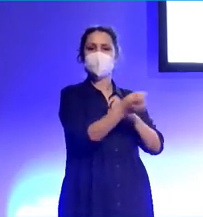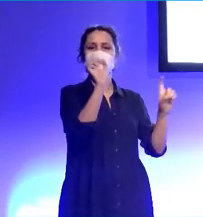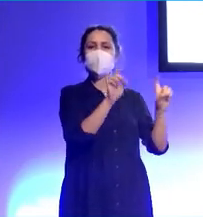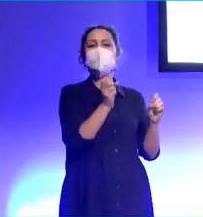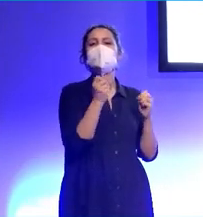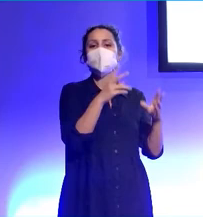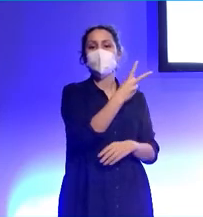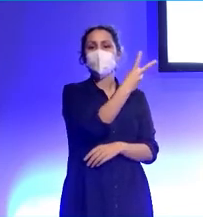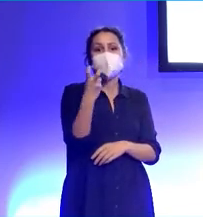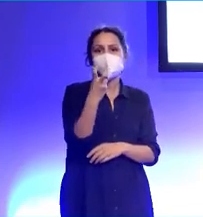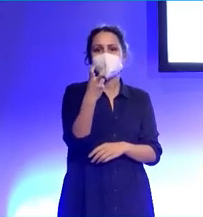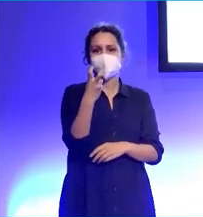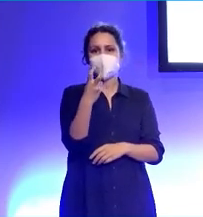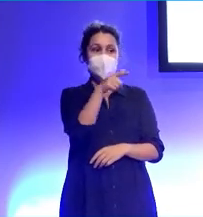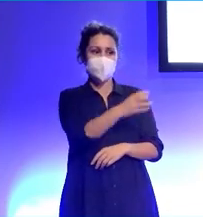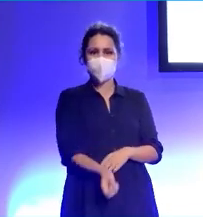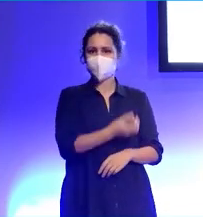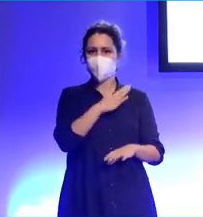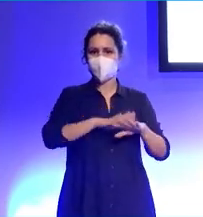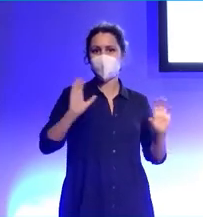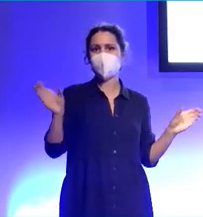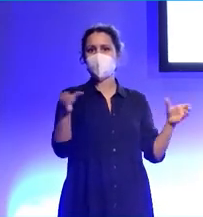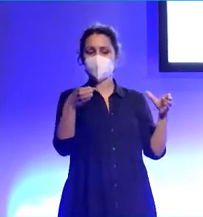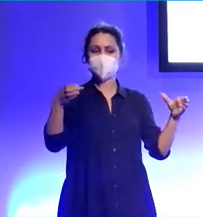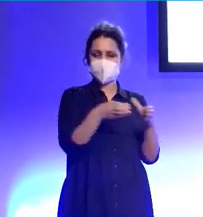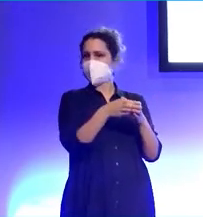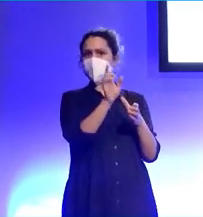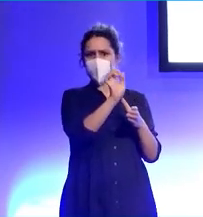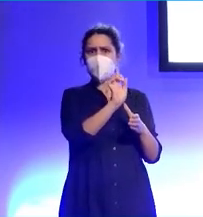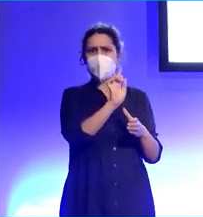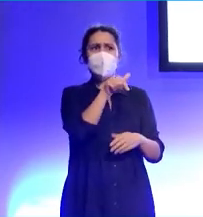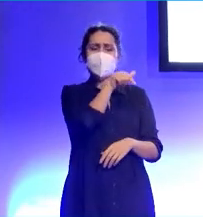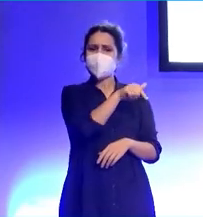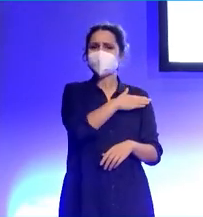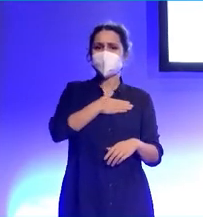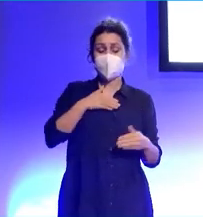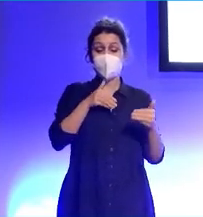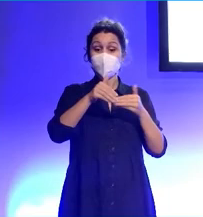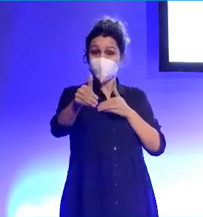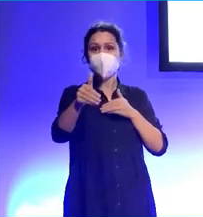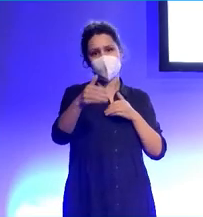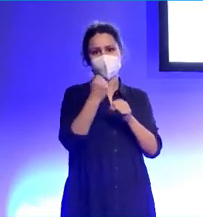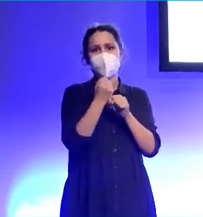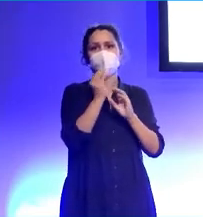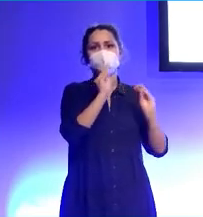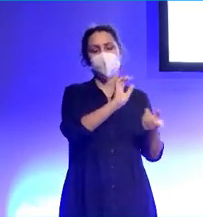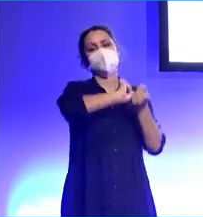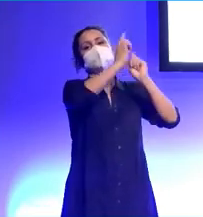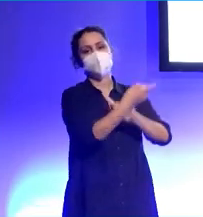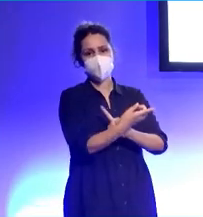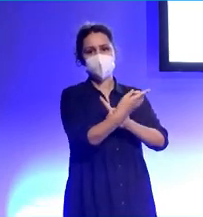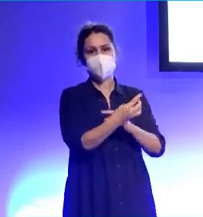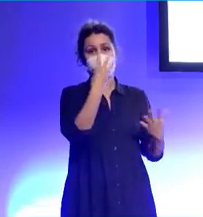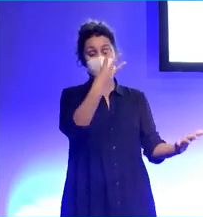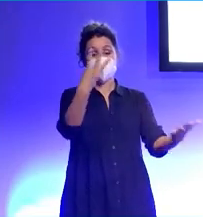Y él no lo hace por afición para un grupo menor, digamos, sino porque realmente quiere llegar algún día y vivir de eso. 8 años cuando llevas esas